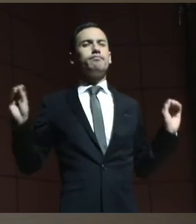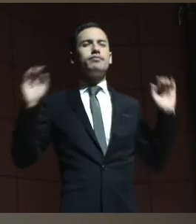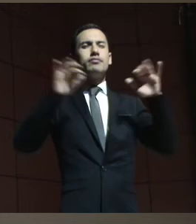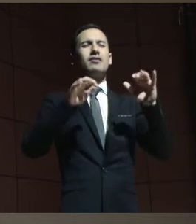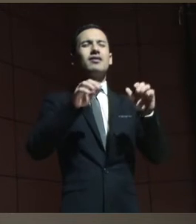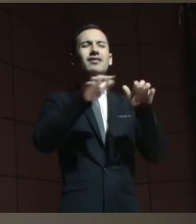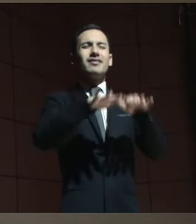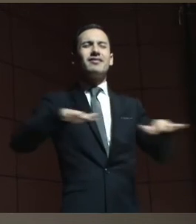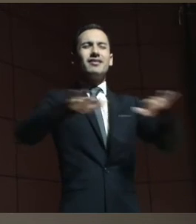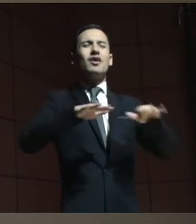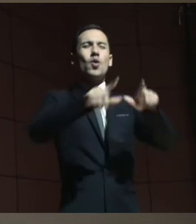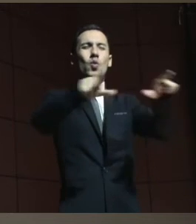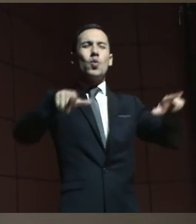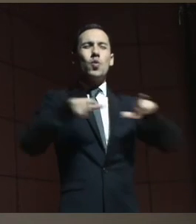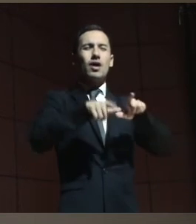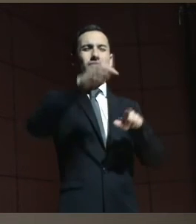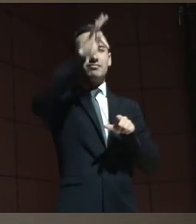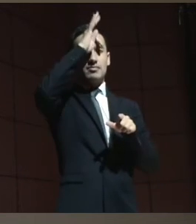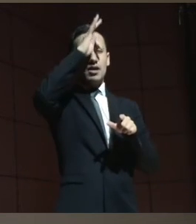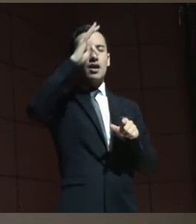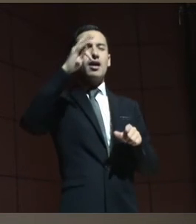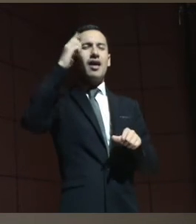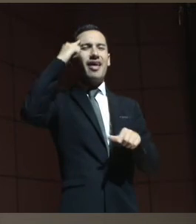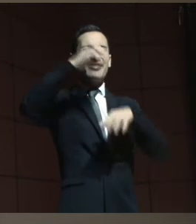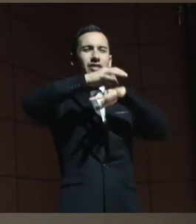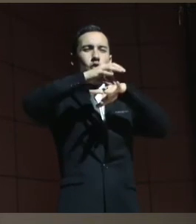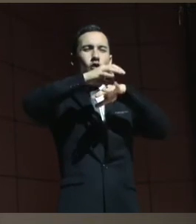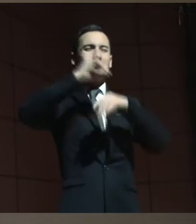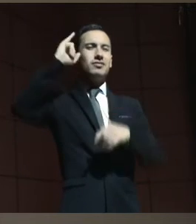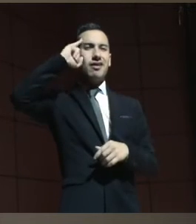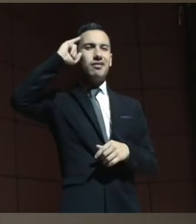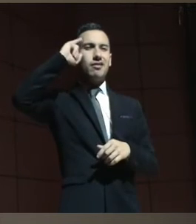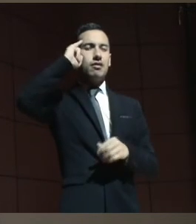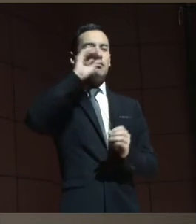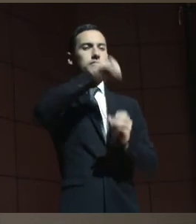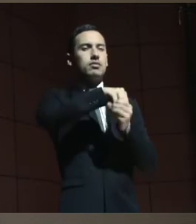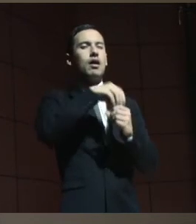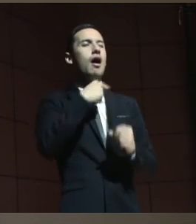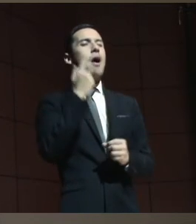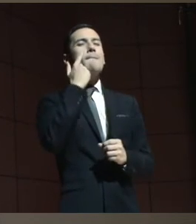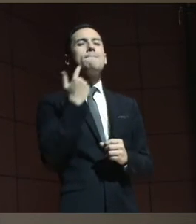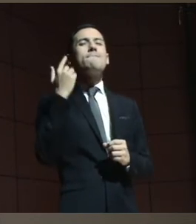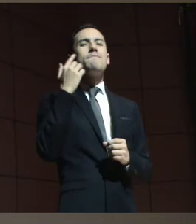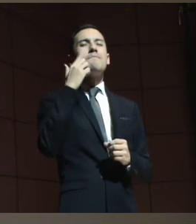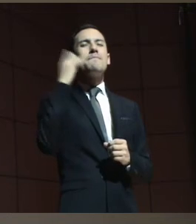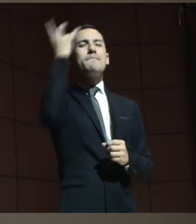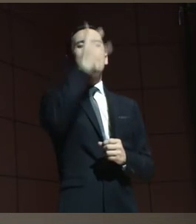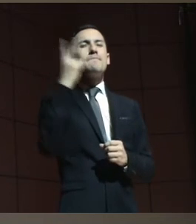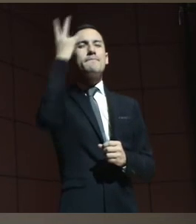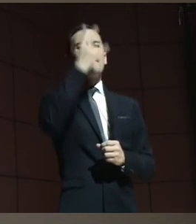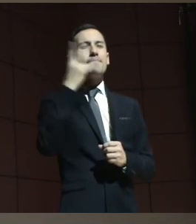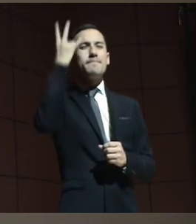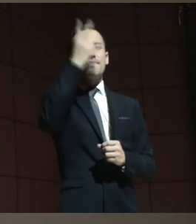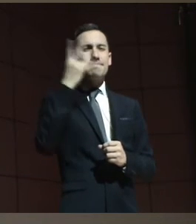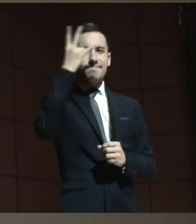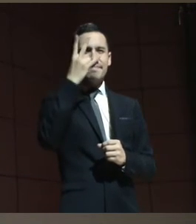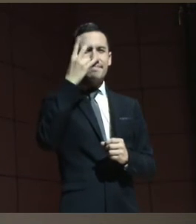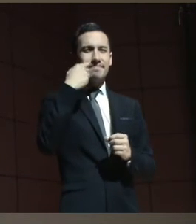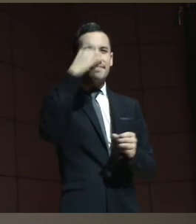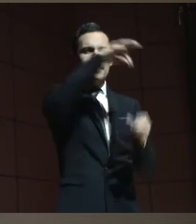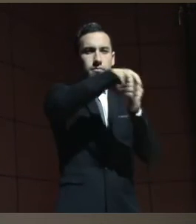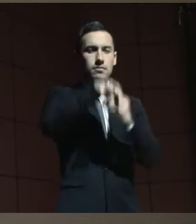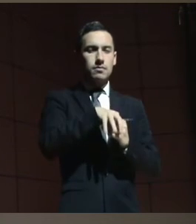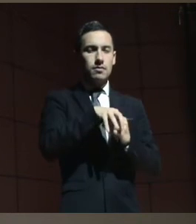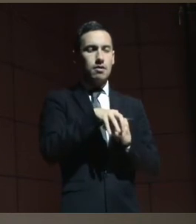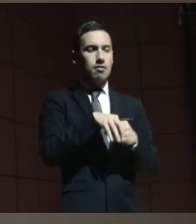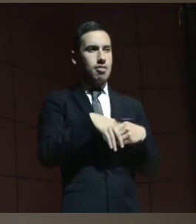neuropsiquiátrico, uno de los más famosos de mi país, a hacer un simulacro de elecciones y ustedes van a ver el